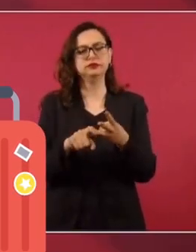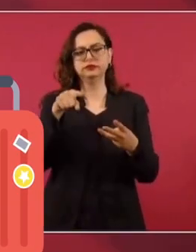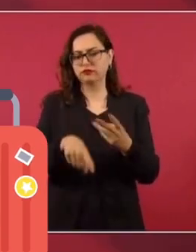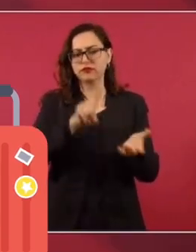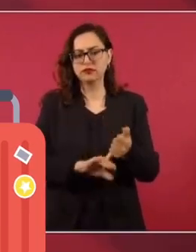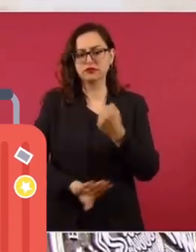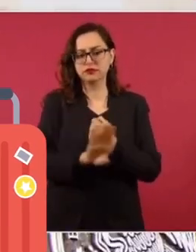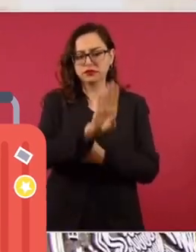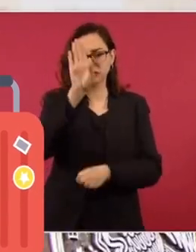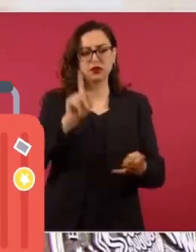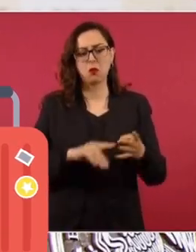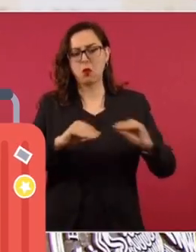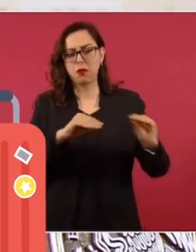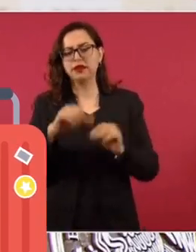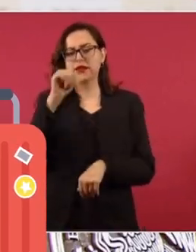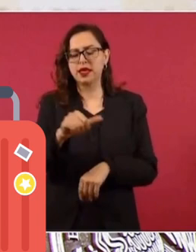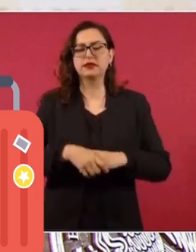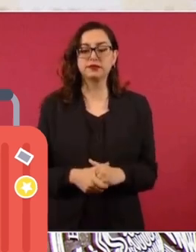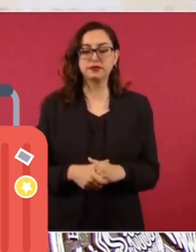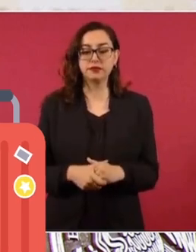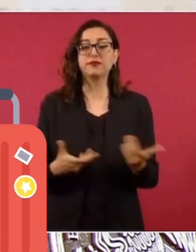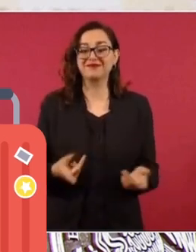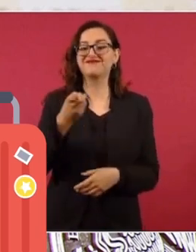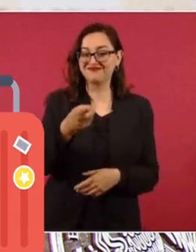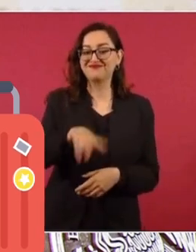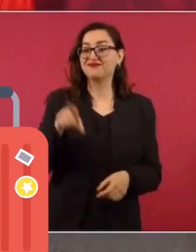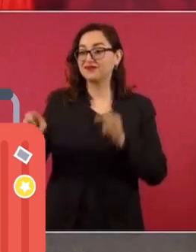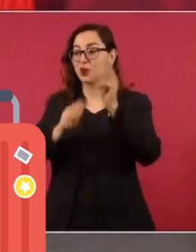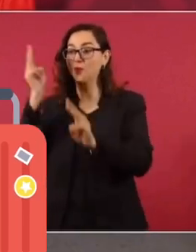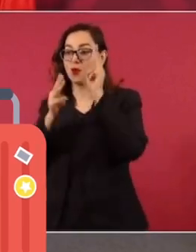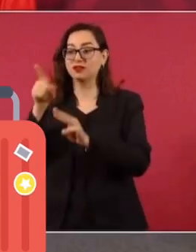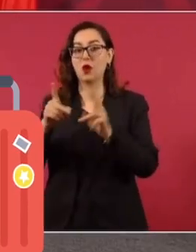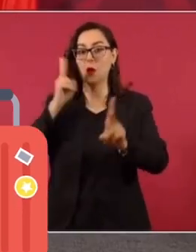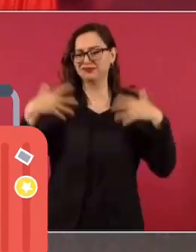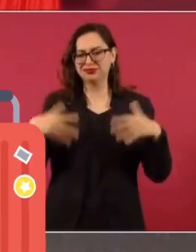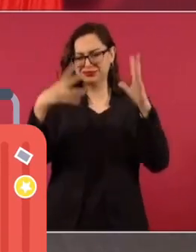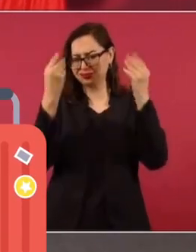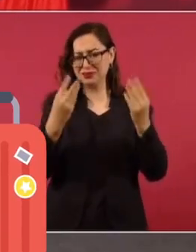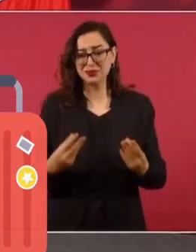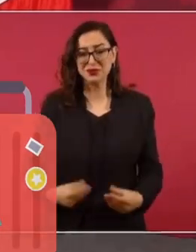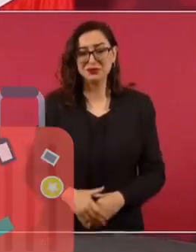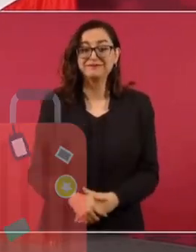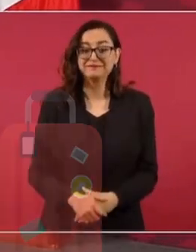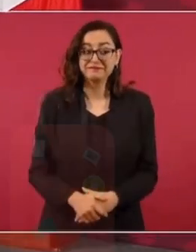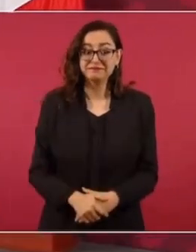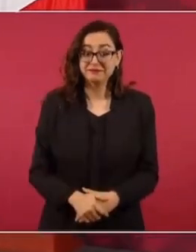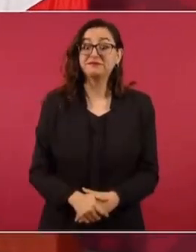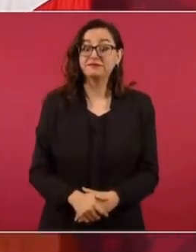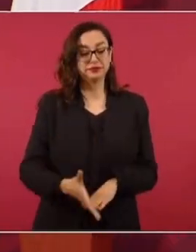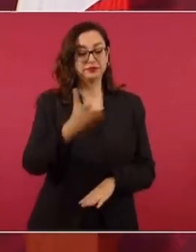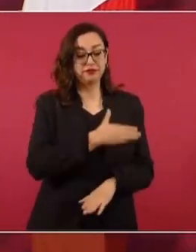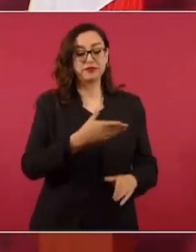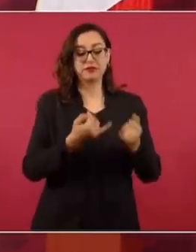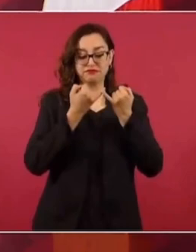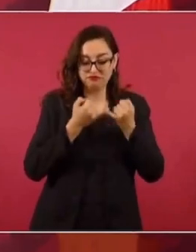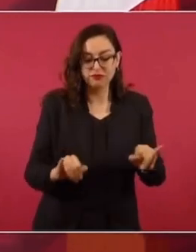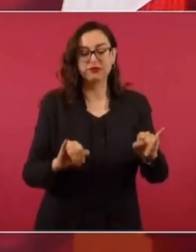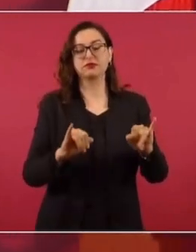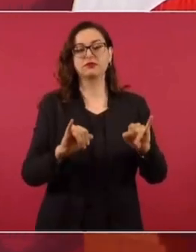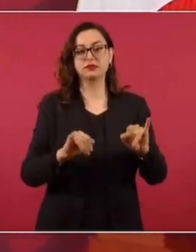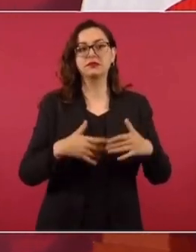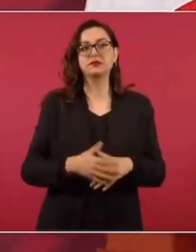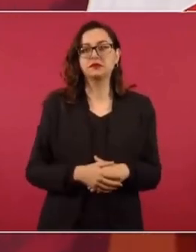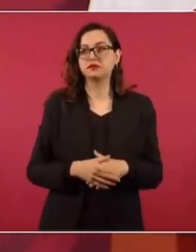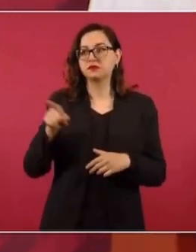fantasma, elefante blanco y que visitaban más el museo del mamut, el aeropuerto. Pues fíjense que sí, al principio se visitaba más